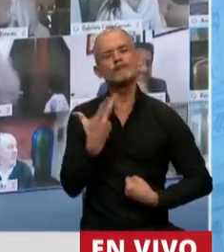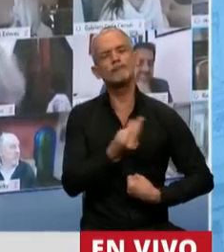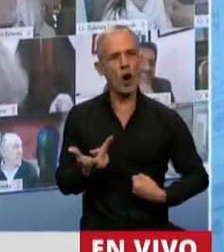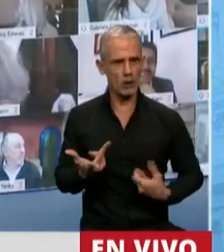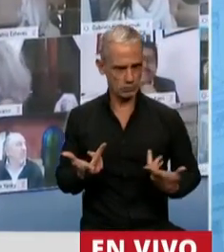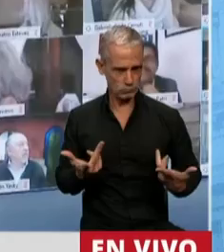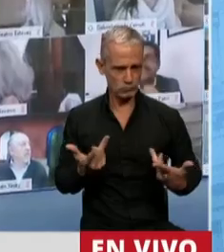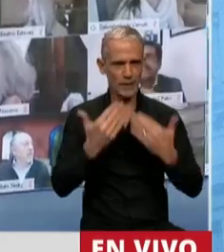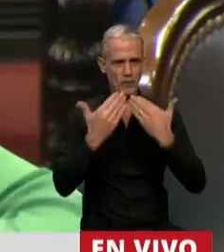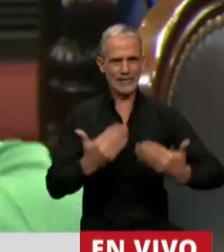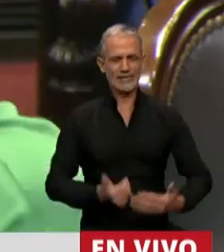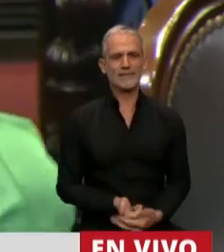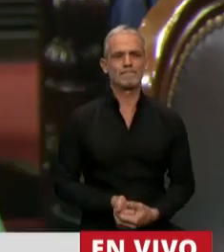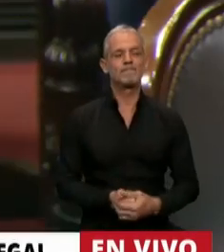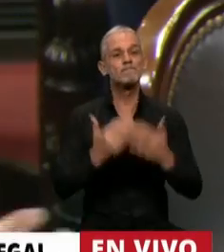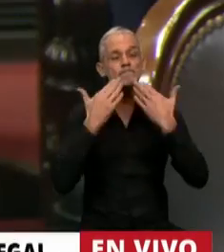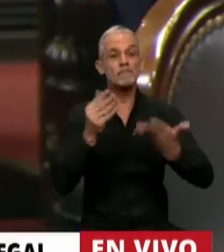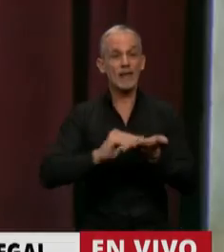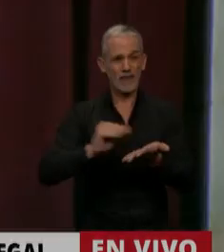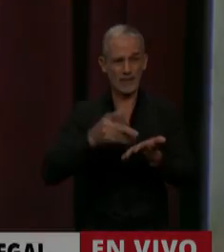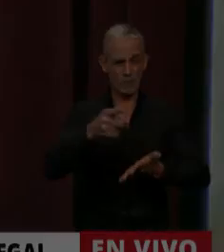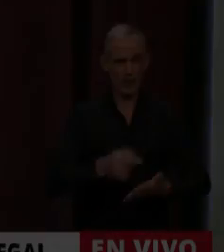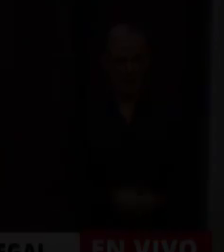cumplir. Gracias, Presidente. Gracias, Diputada.